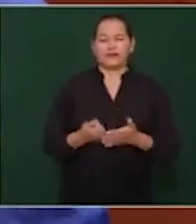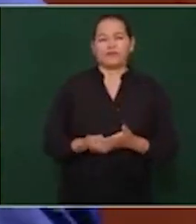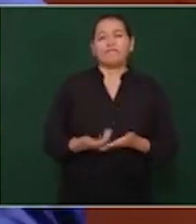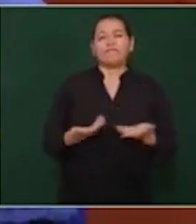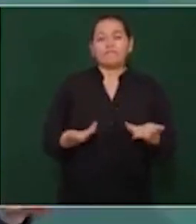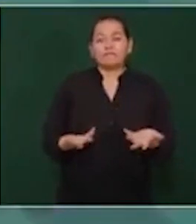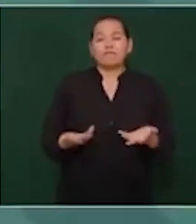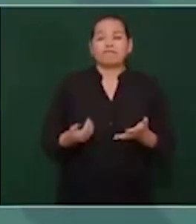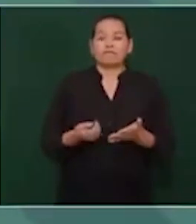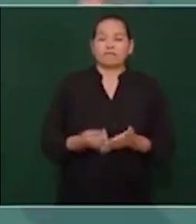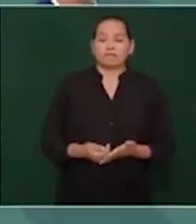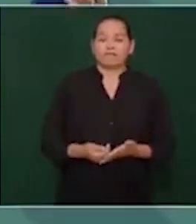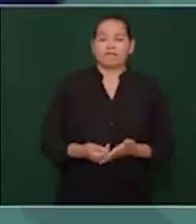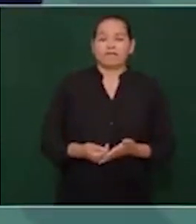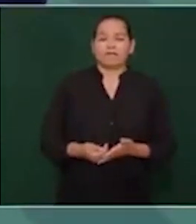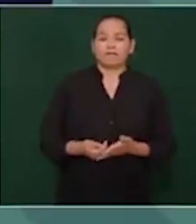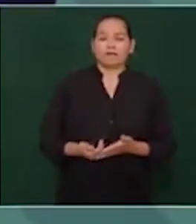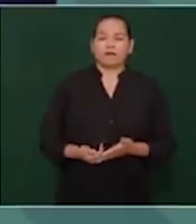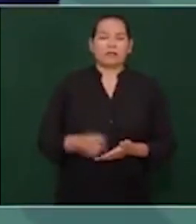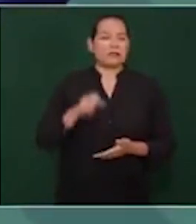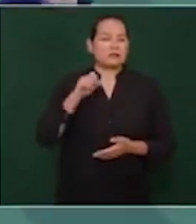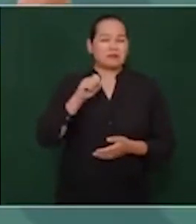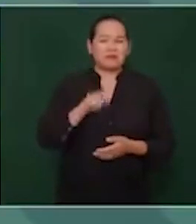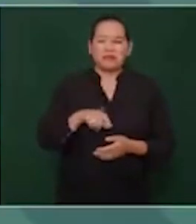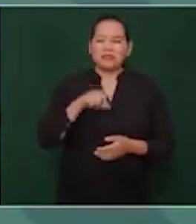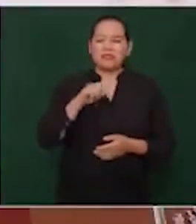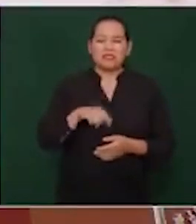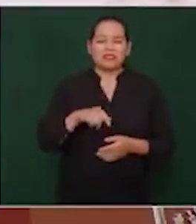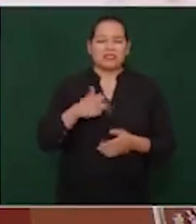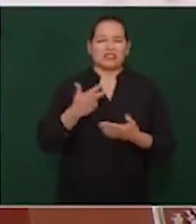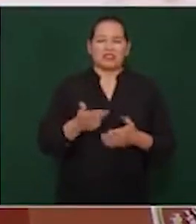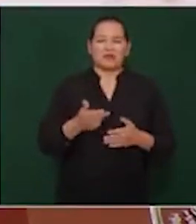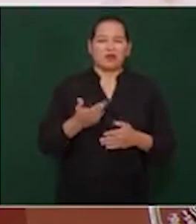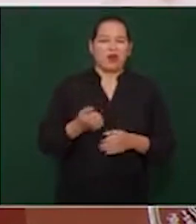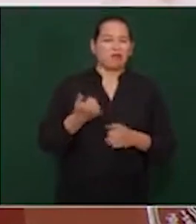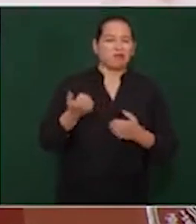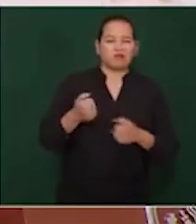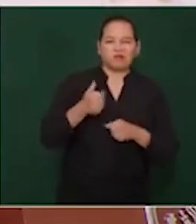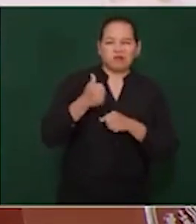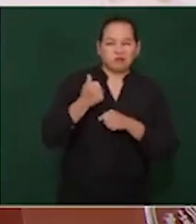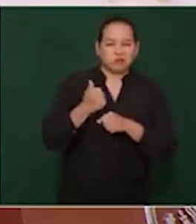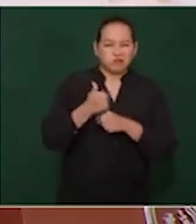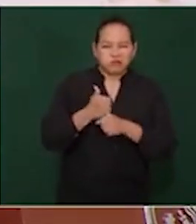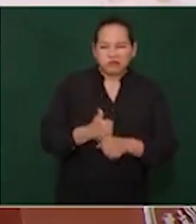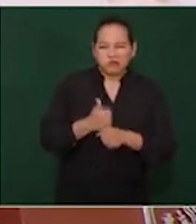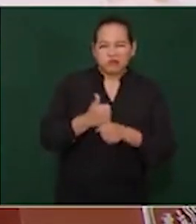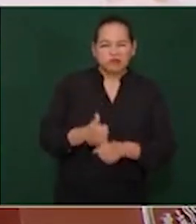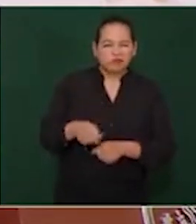cambian esas viejas políticas anacrónicas.